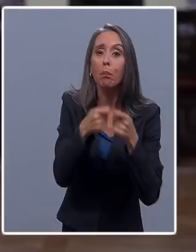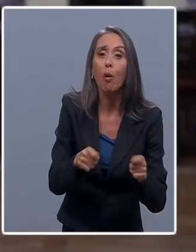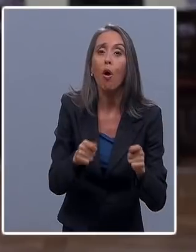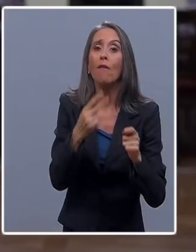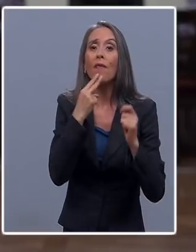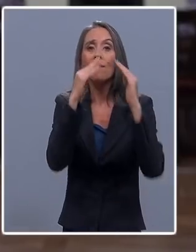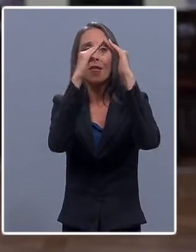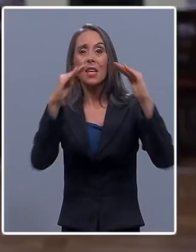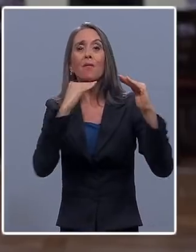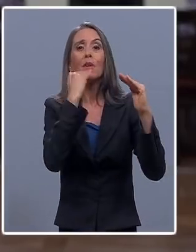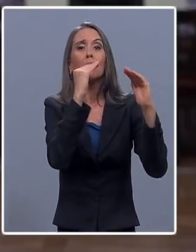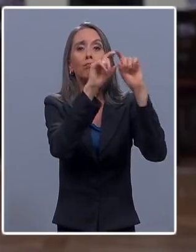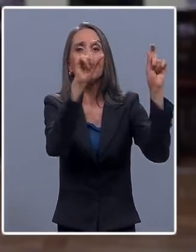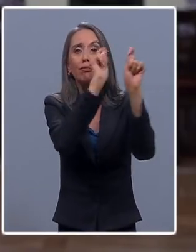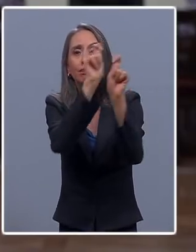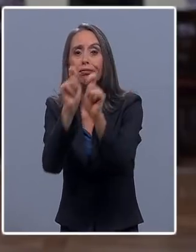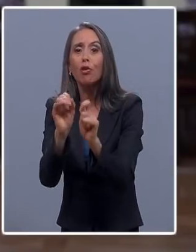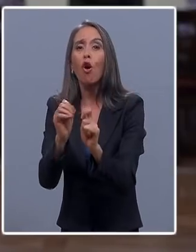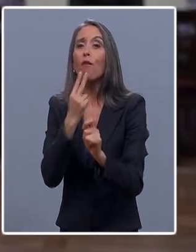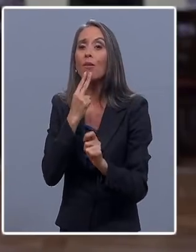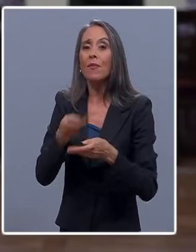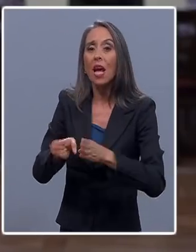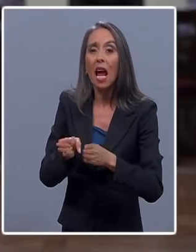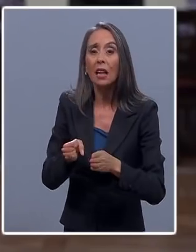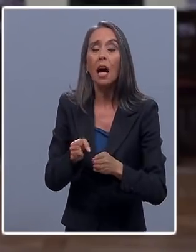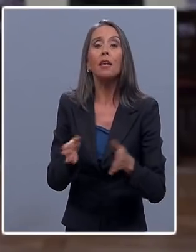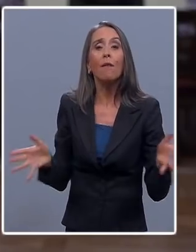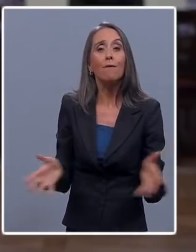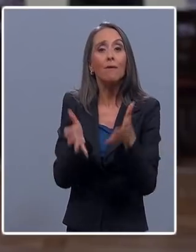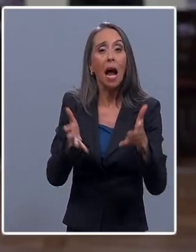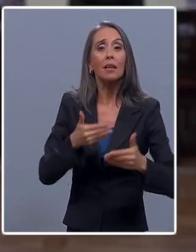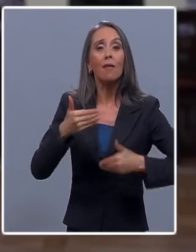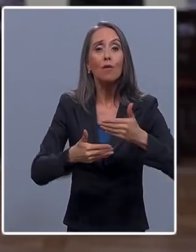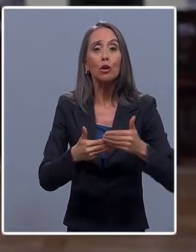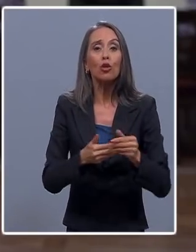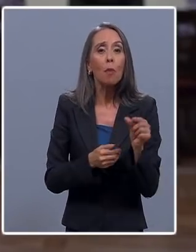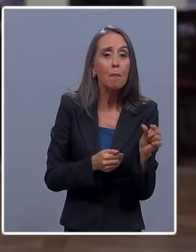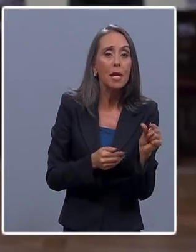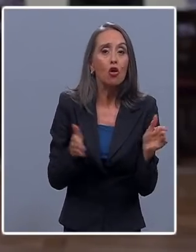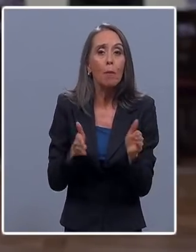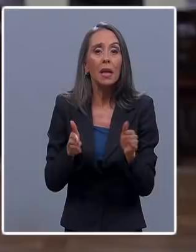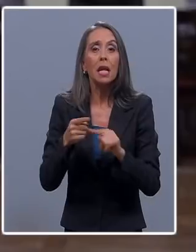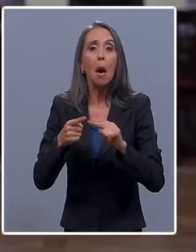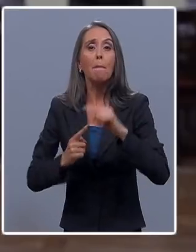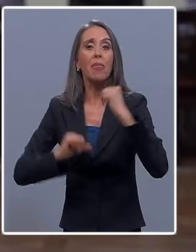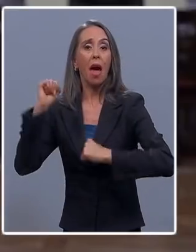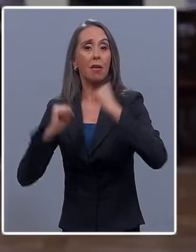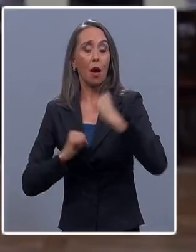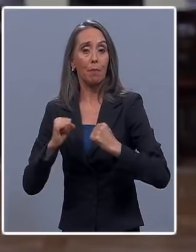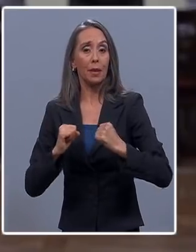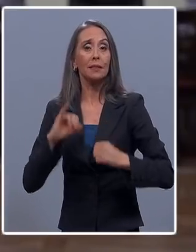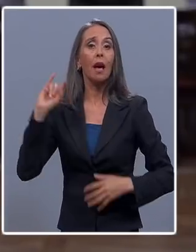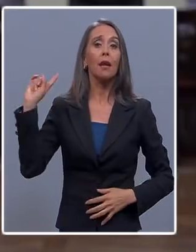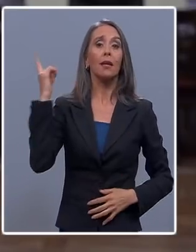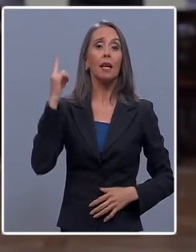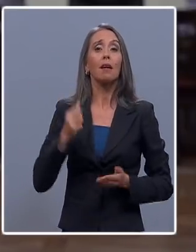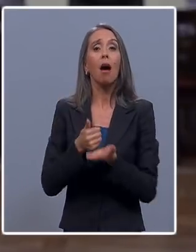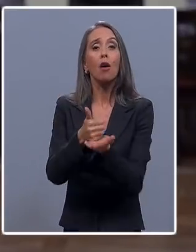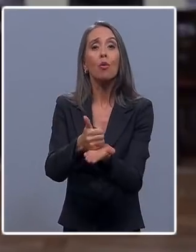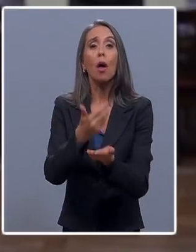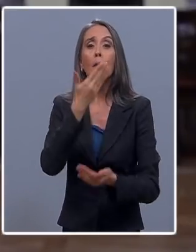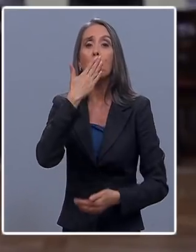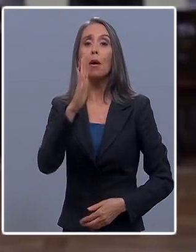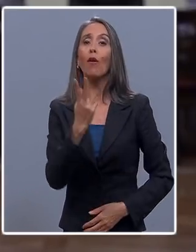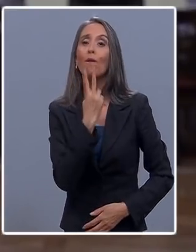situación de calle, facilitar la marcha de las micro, pequeñas y medianas empresas y en general contribuir a mejorar